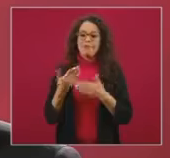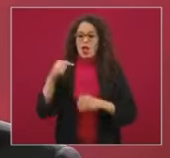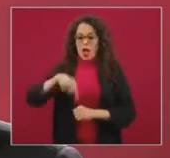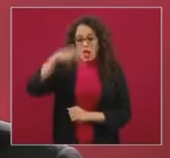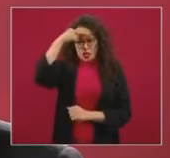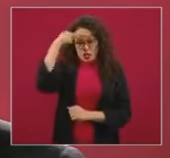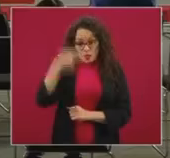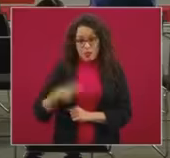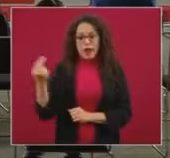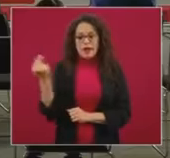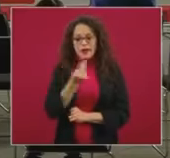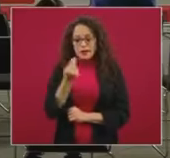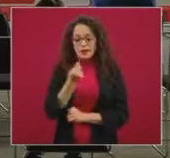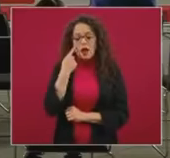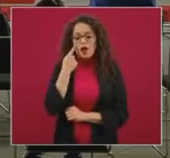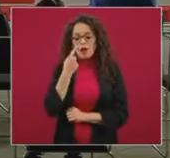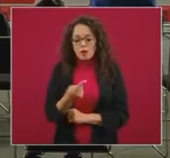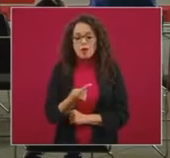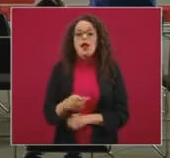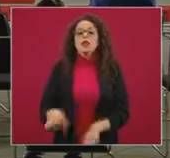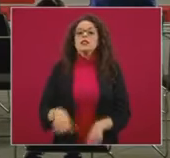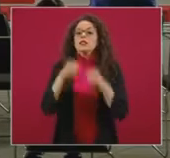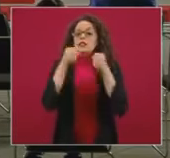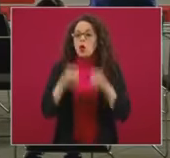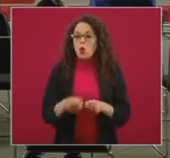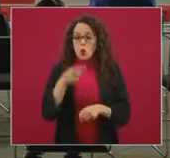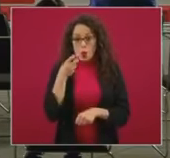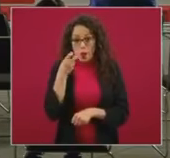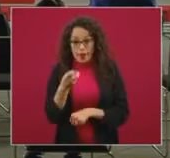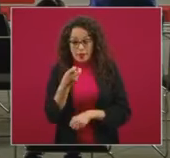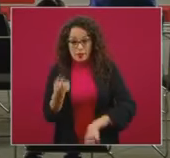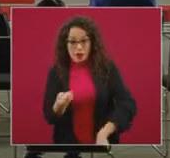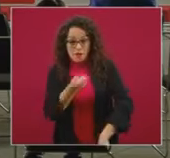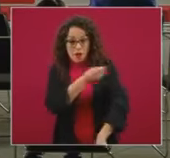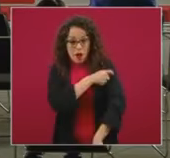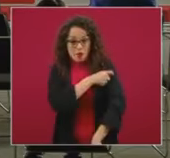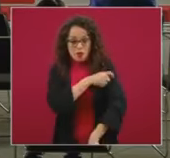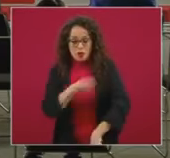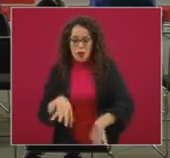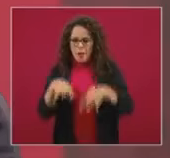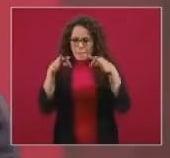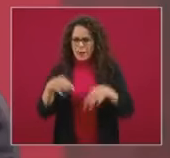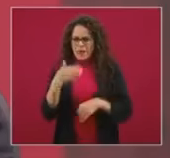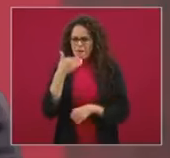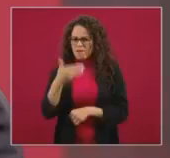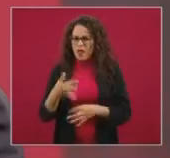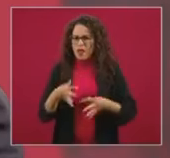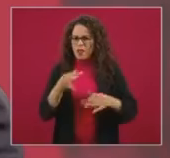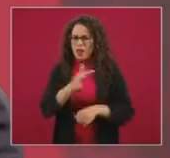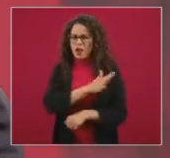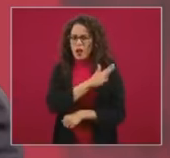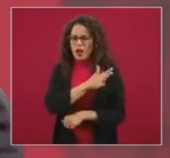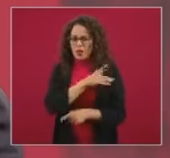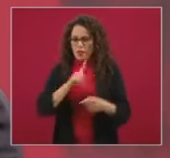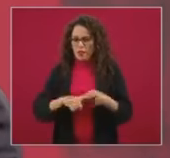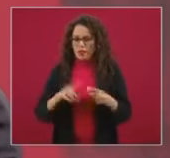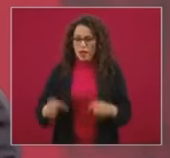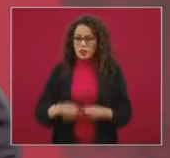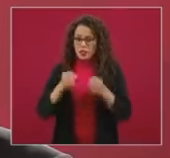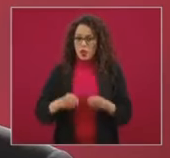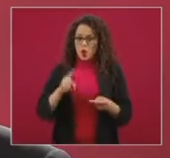para estar seguros que la vacuna es de calidad, segura y eficaz.